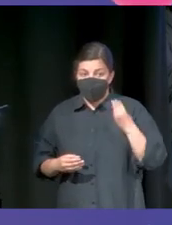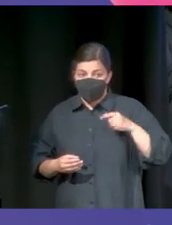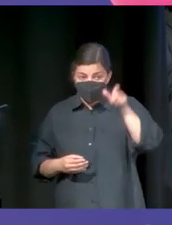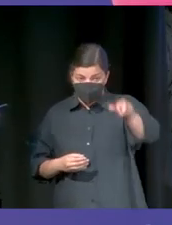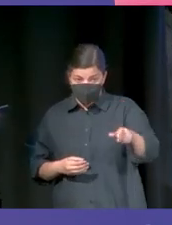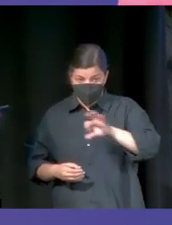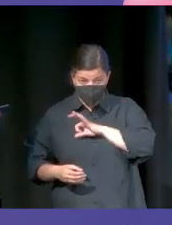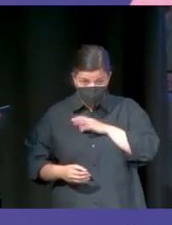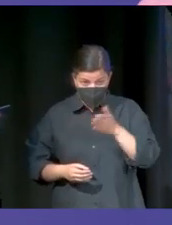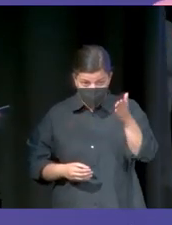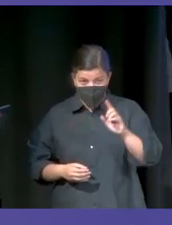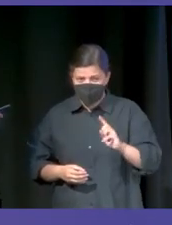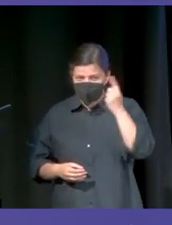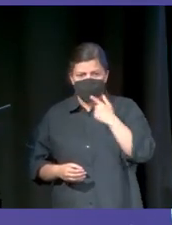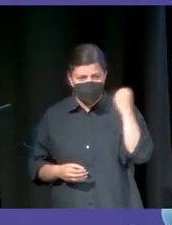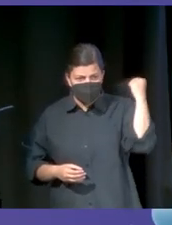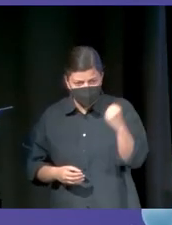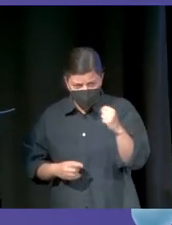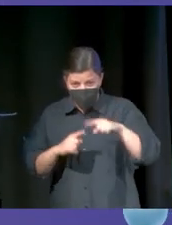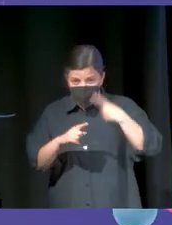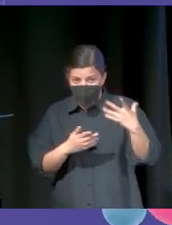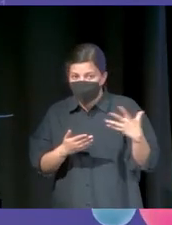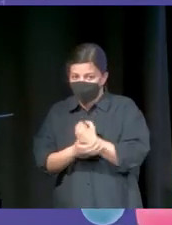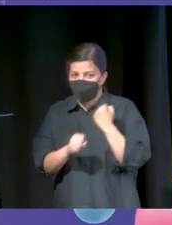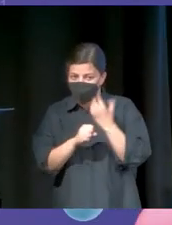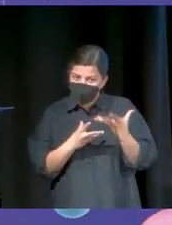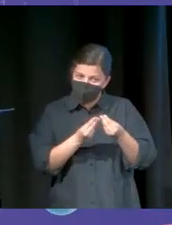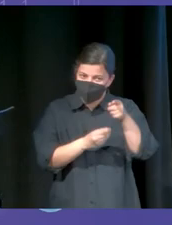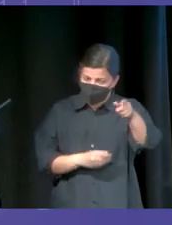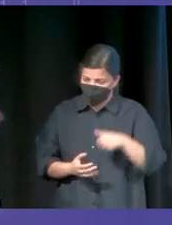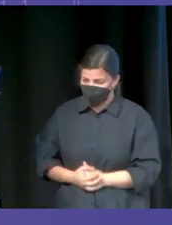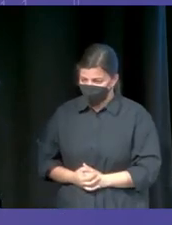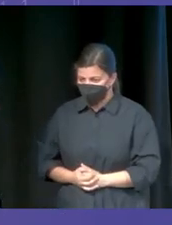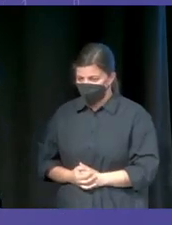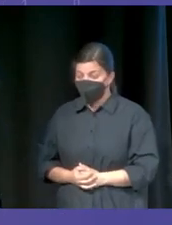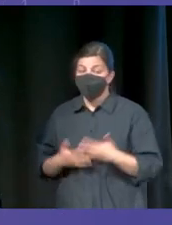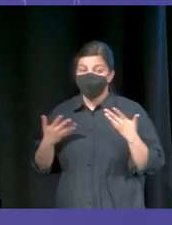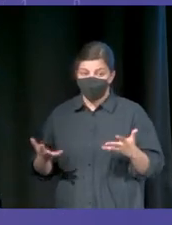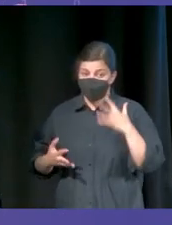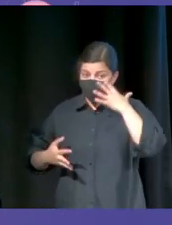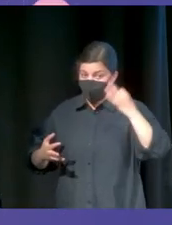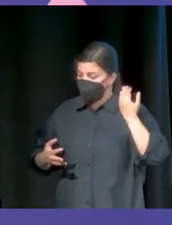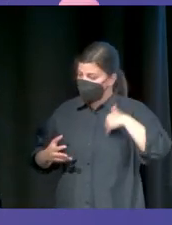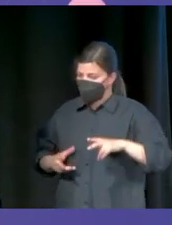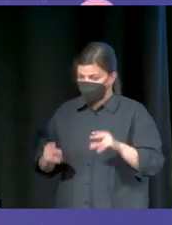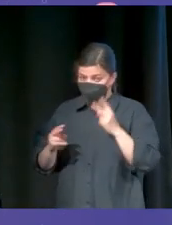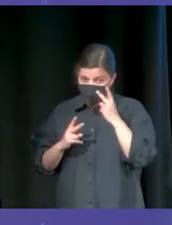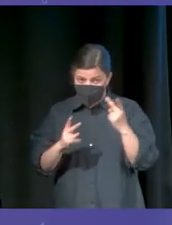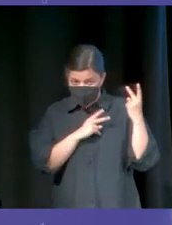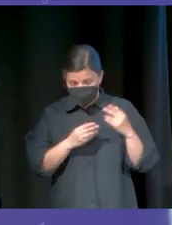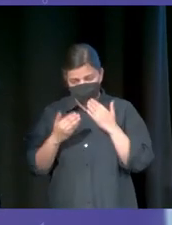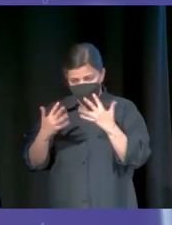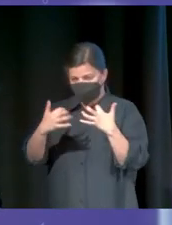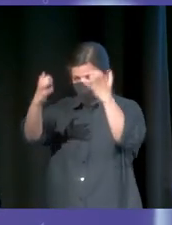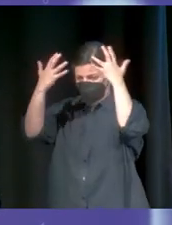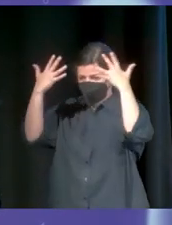señor. Que primero lo hemos llamado asesino, después todos trabajamos para él. Y con esto creo que es lo que tenemos que mirar. El pasado, el futuro. Gracias.